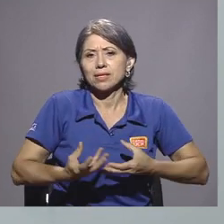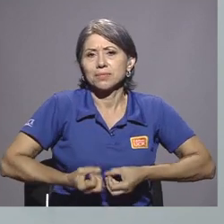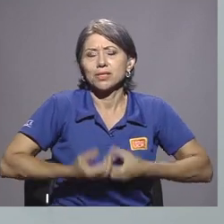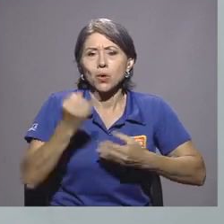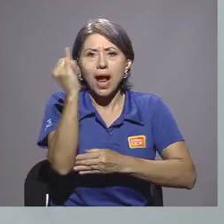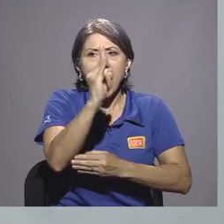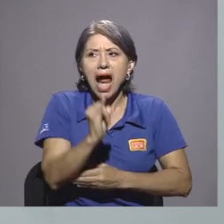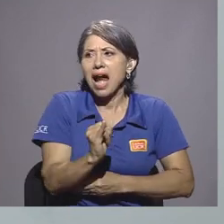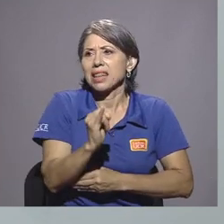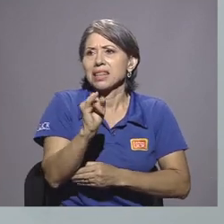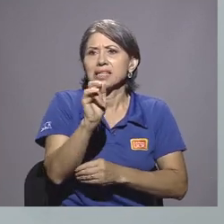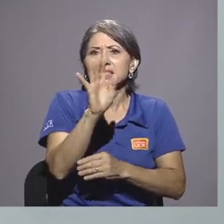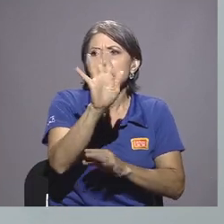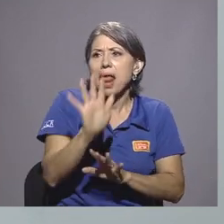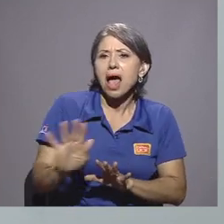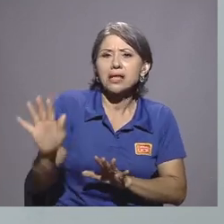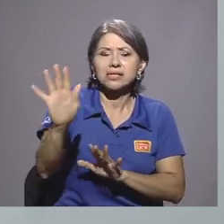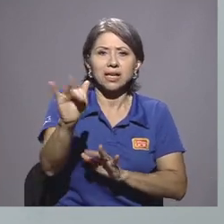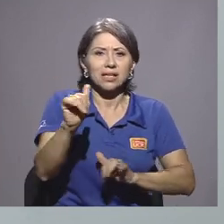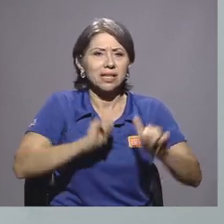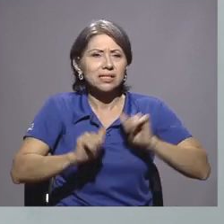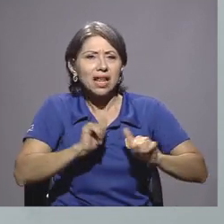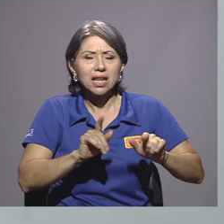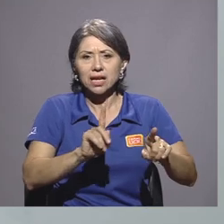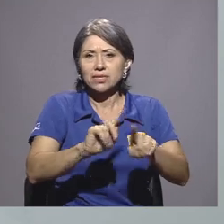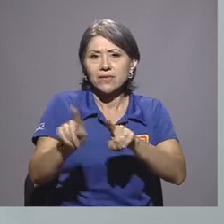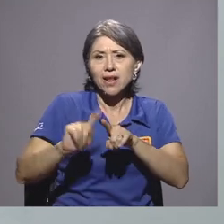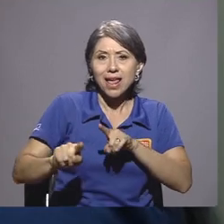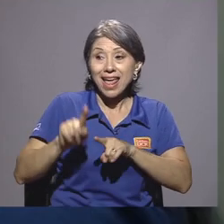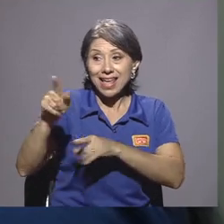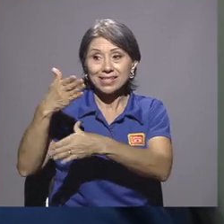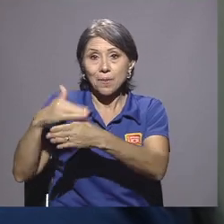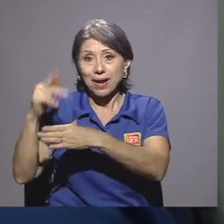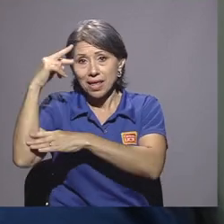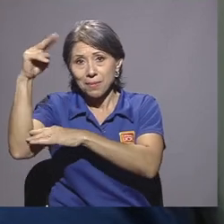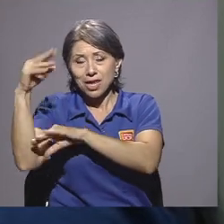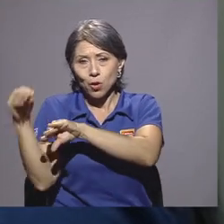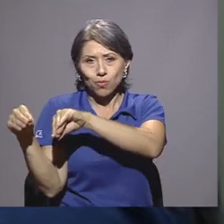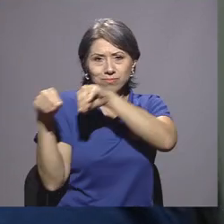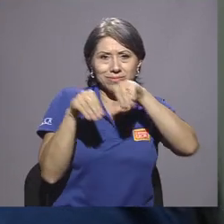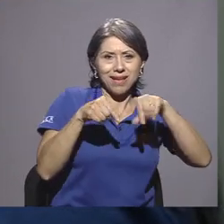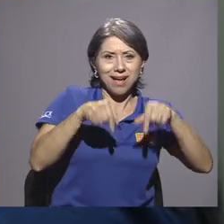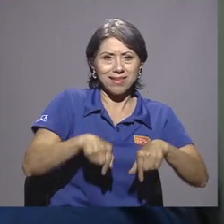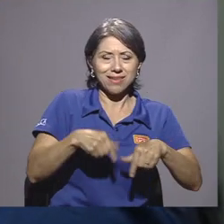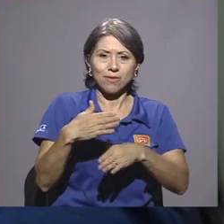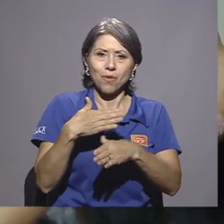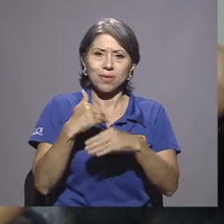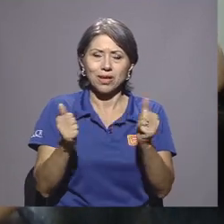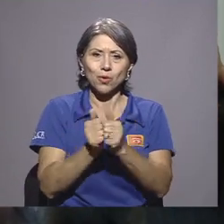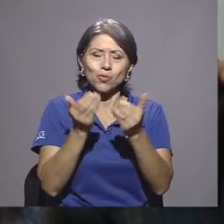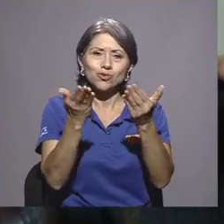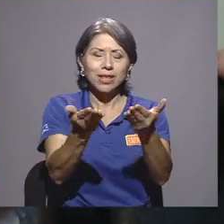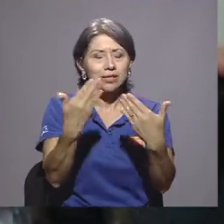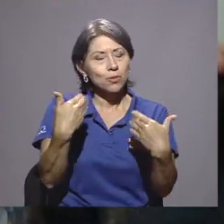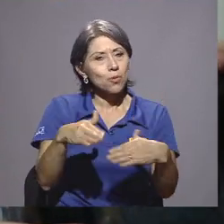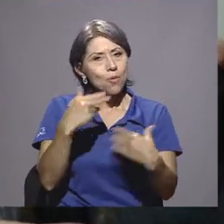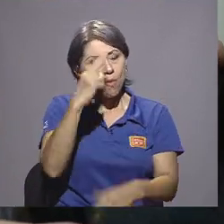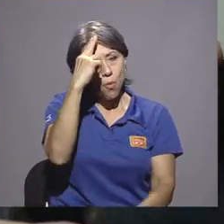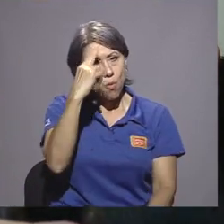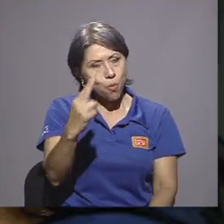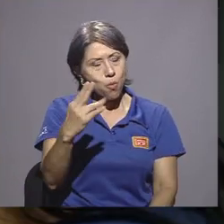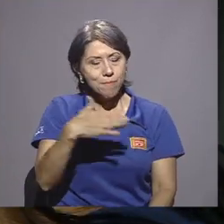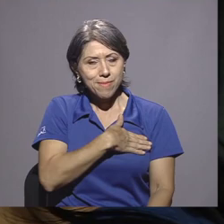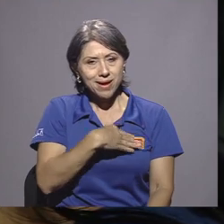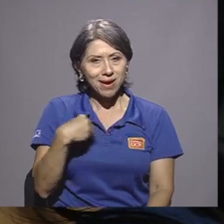artes plásticas, escénicas, demás, y poder llevar esa parte de México aquí y compartirlo con ustedes, para mí es un honor